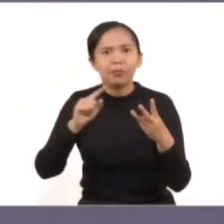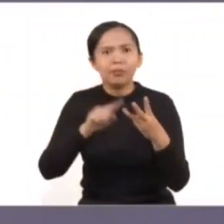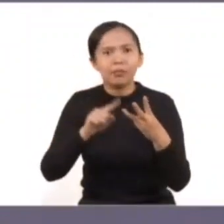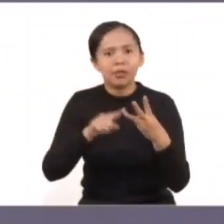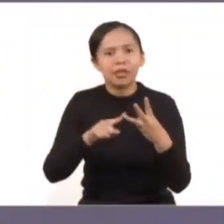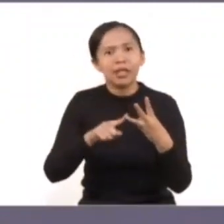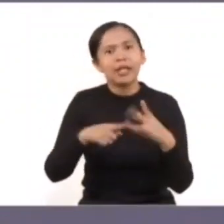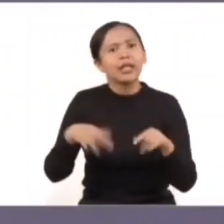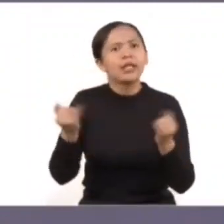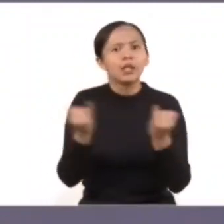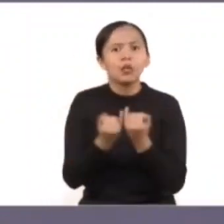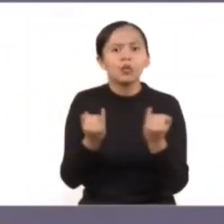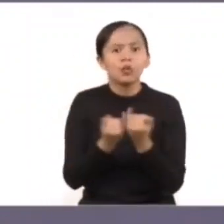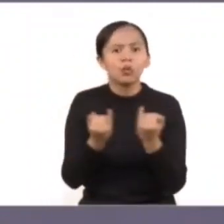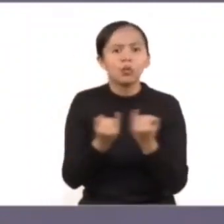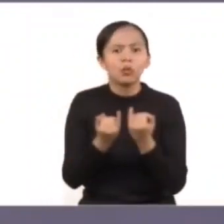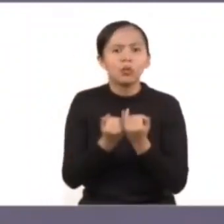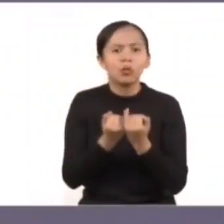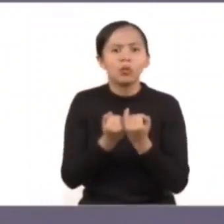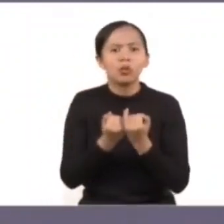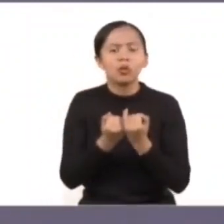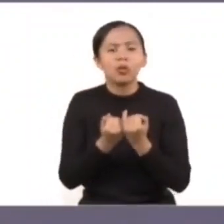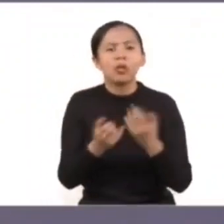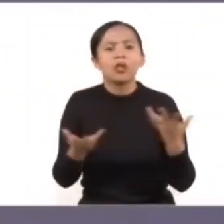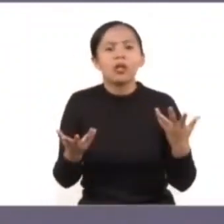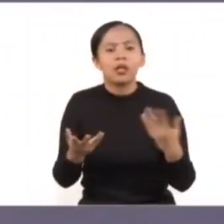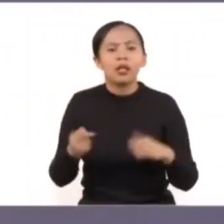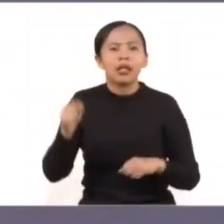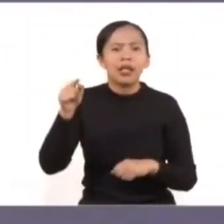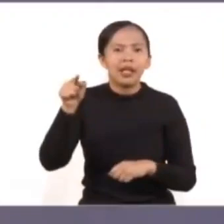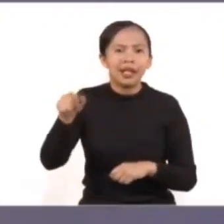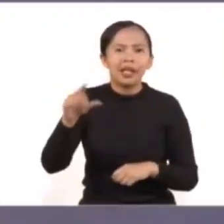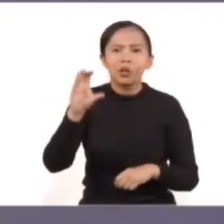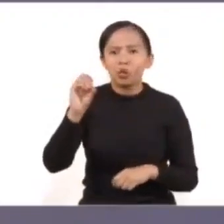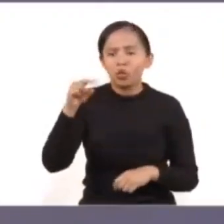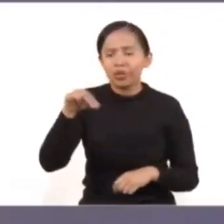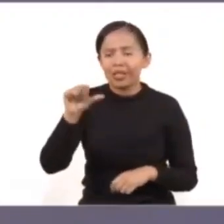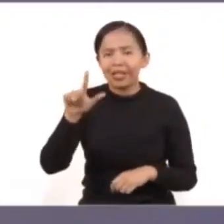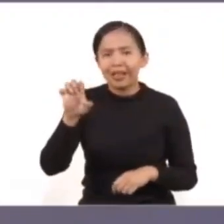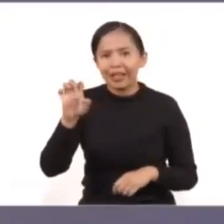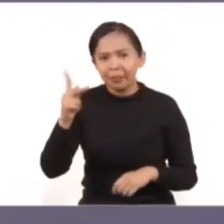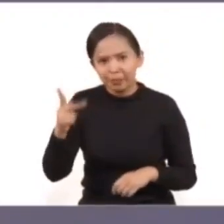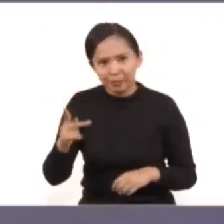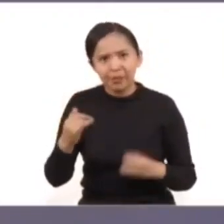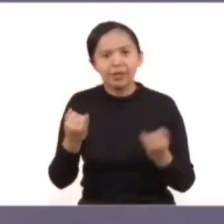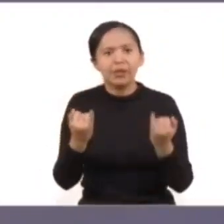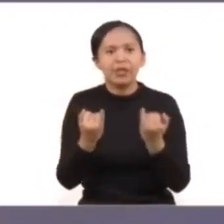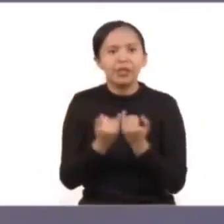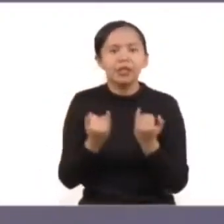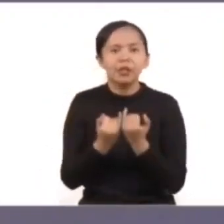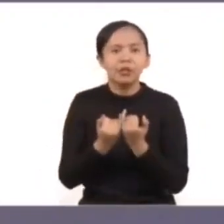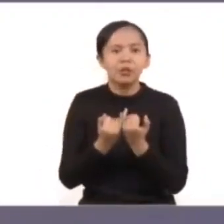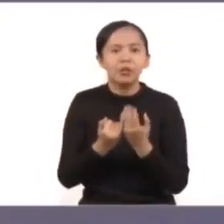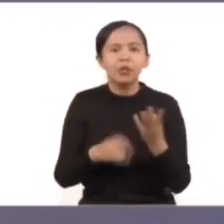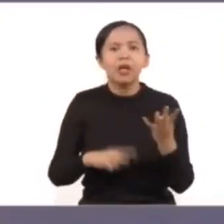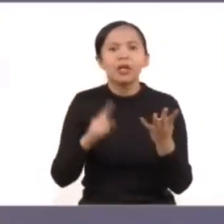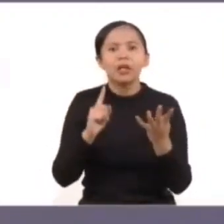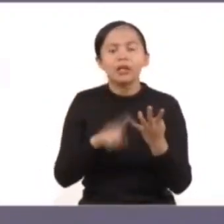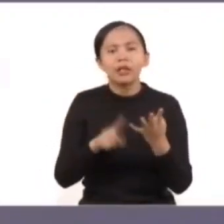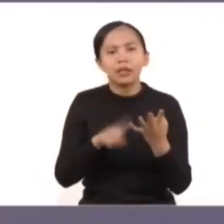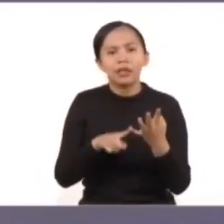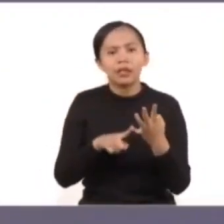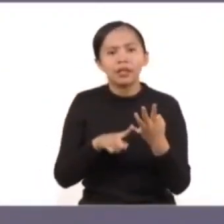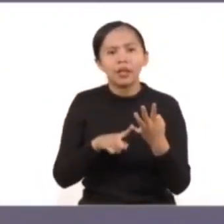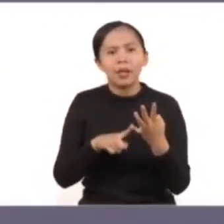con algunas tareas en el Colegio de México, por supuesto en el CONALEP, y agradecemos mucho hoy la presencia, también